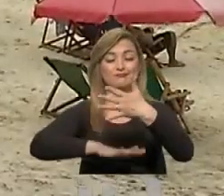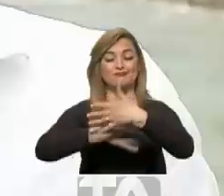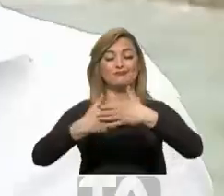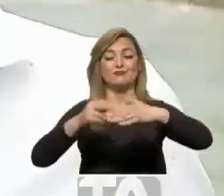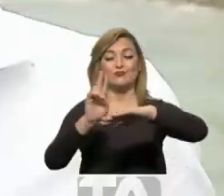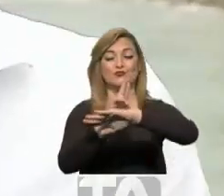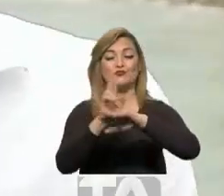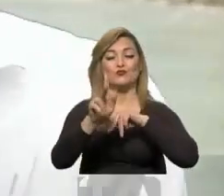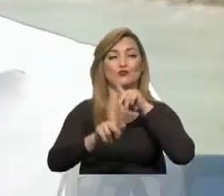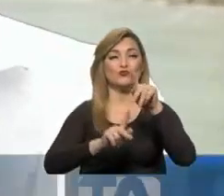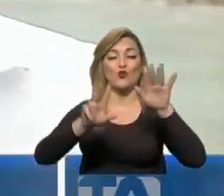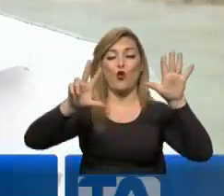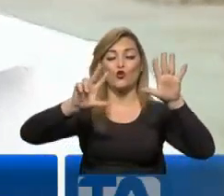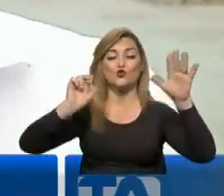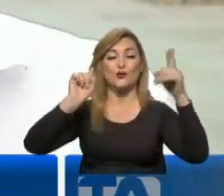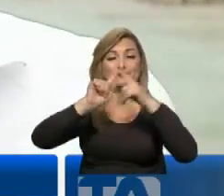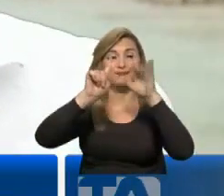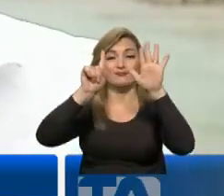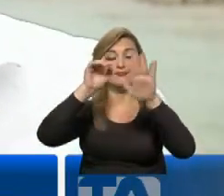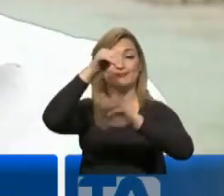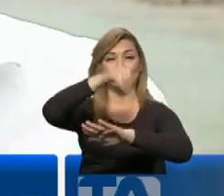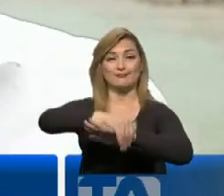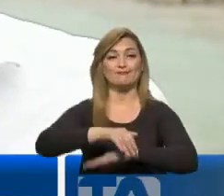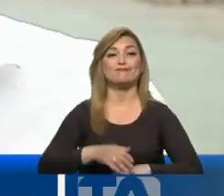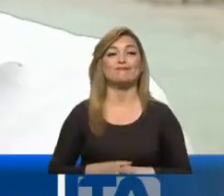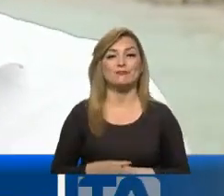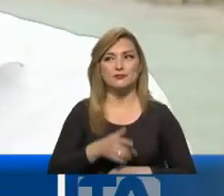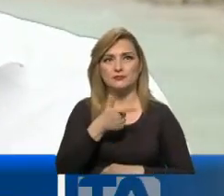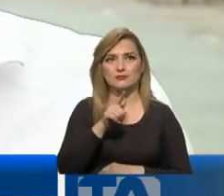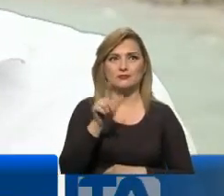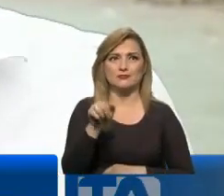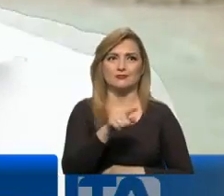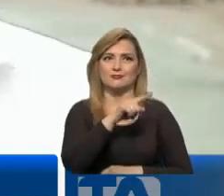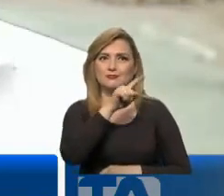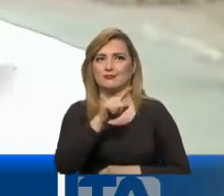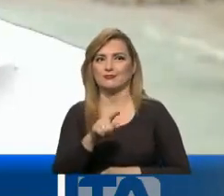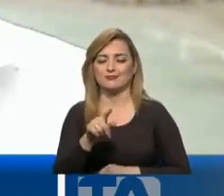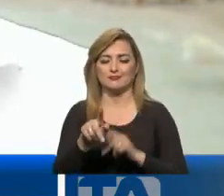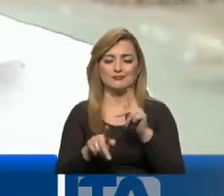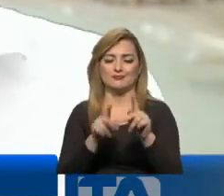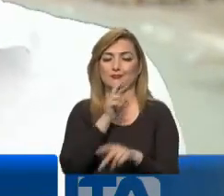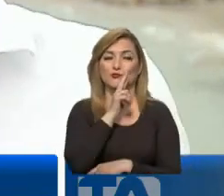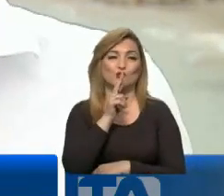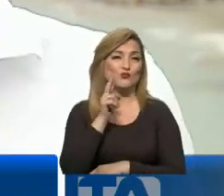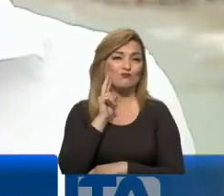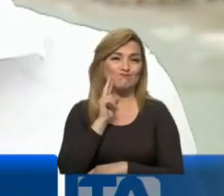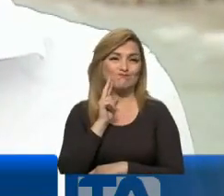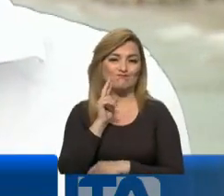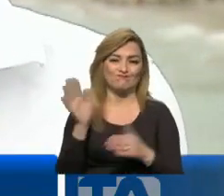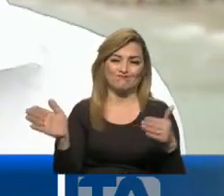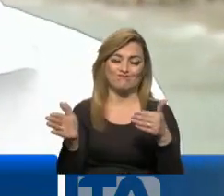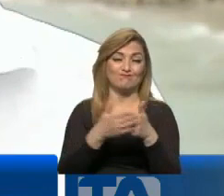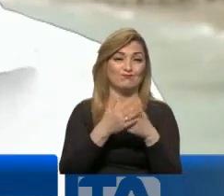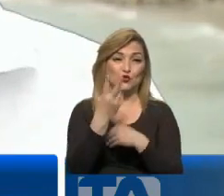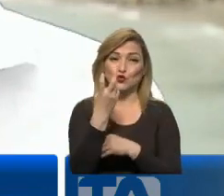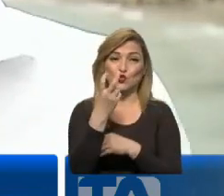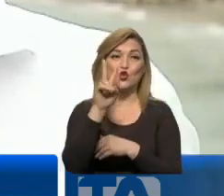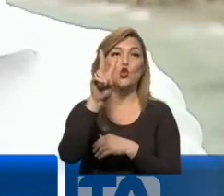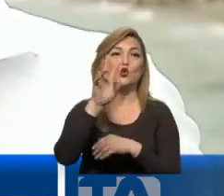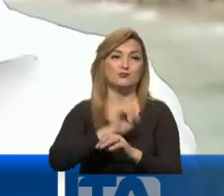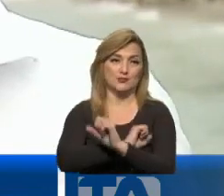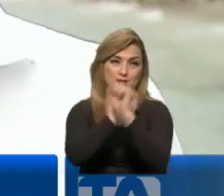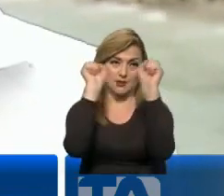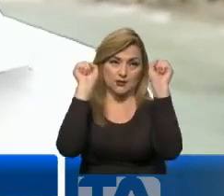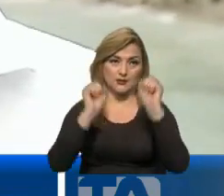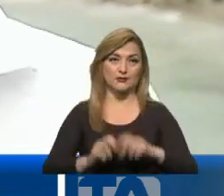la playa. De 8 a 6 de la tarde. No se puede beber bebidas alcohólicas en la playa. A los restaurantes ya no cierran a las 12, sino van a cerrar a las 2 de la mañana.